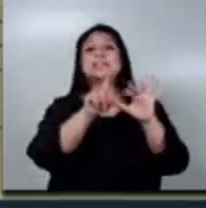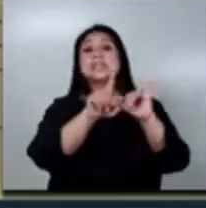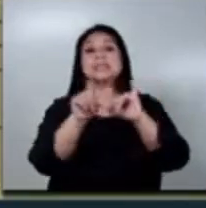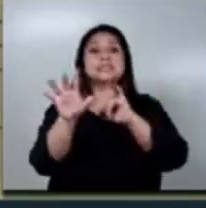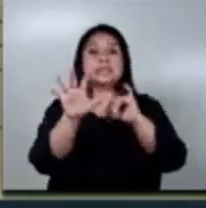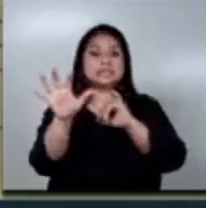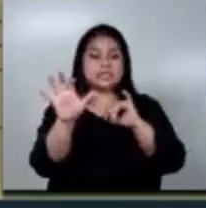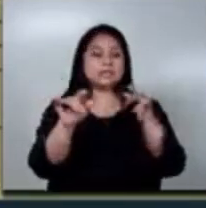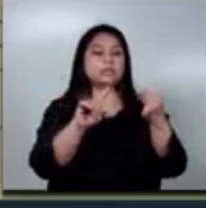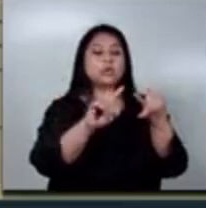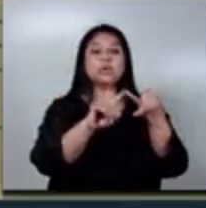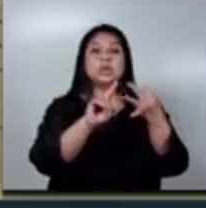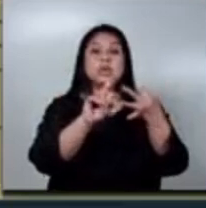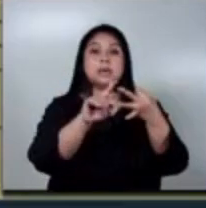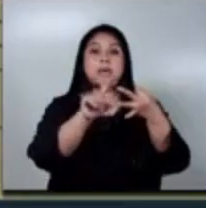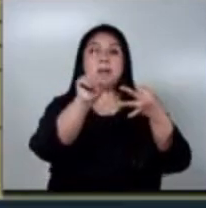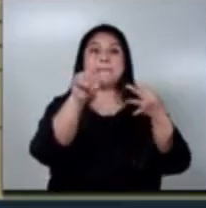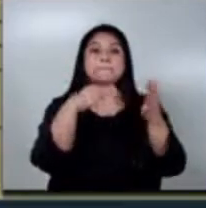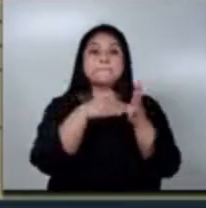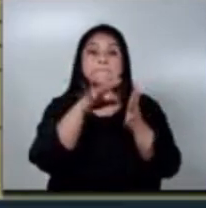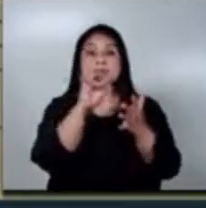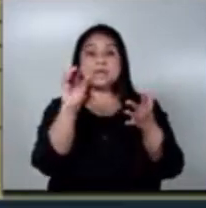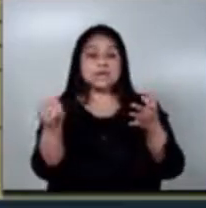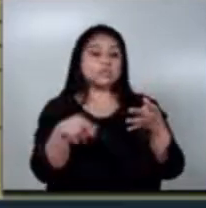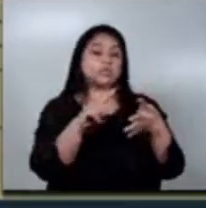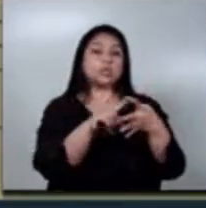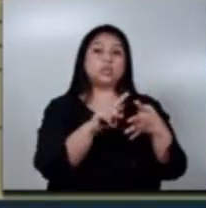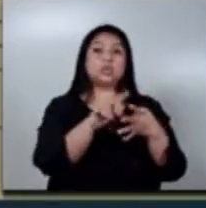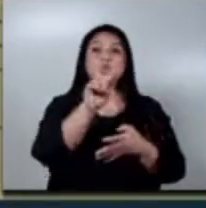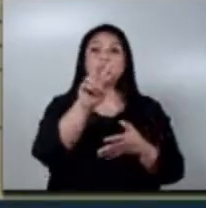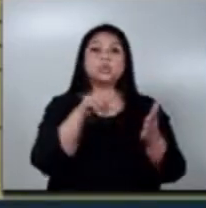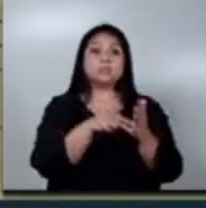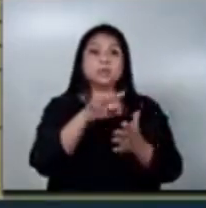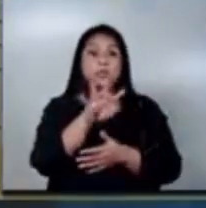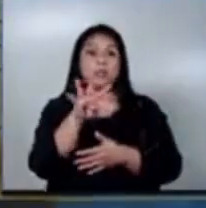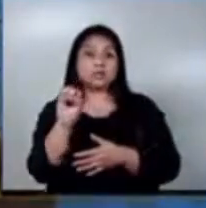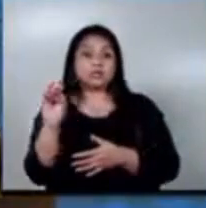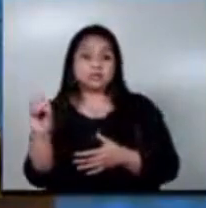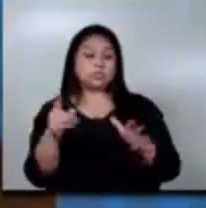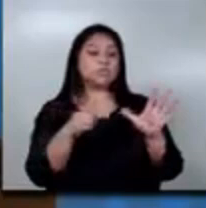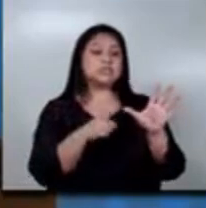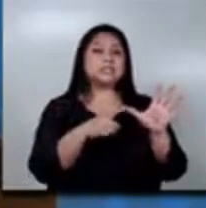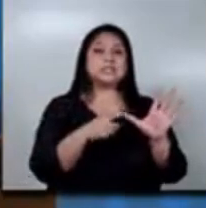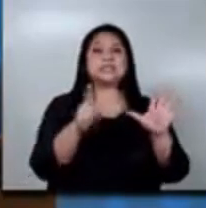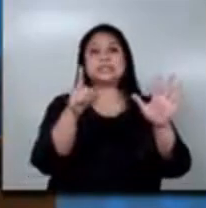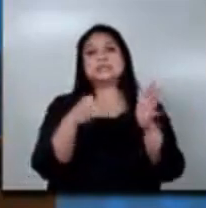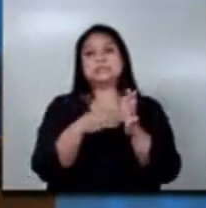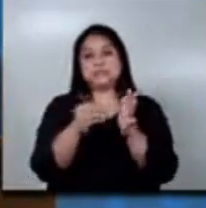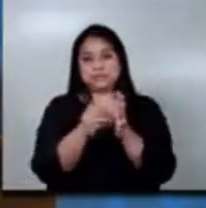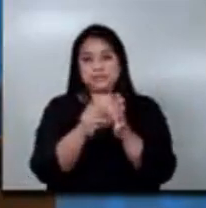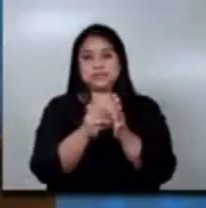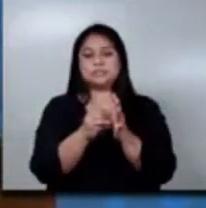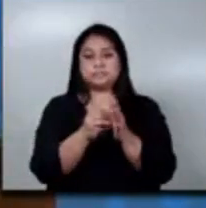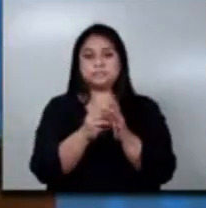2.400 y 3.000 quetzales. Ahora bien, ¿cómo funcionaría? Cuando los satélites